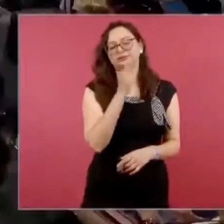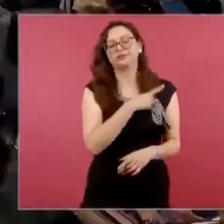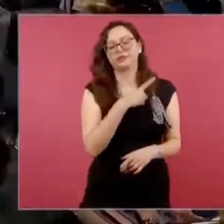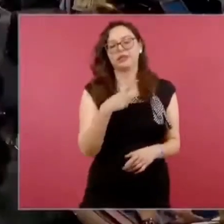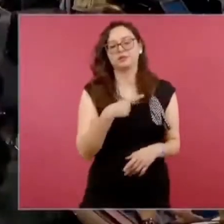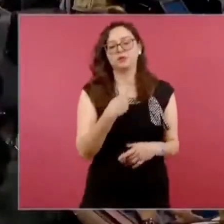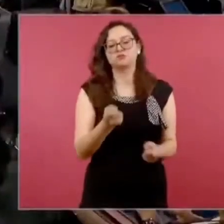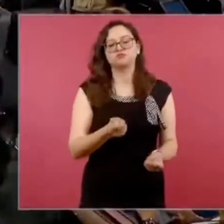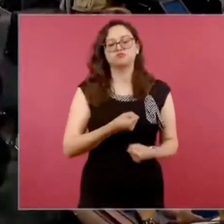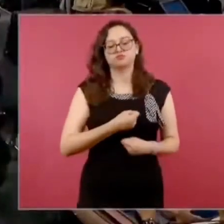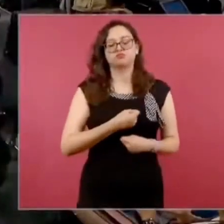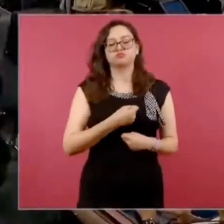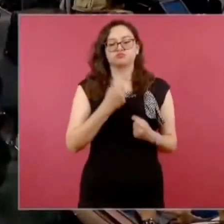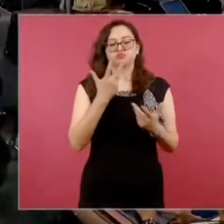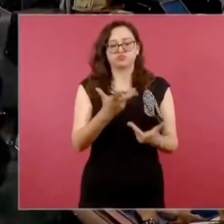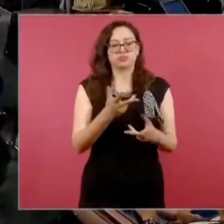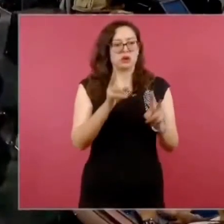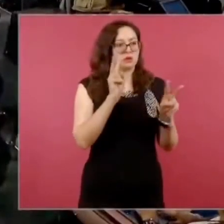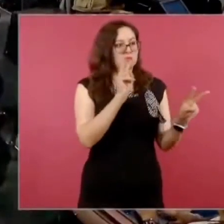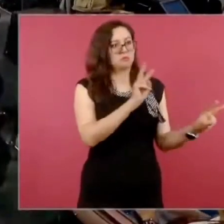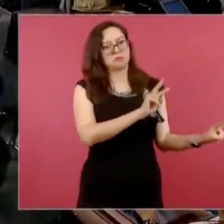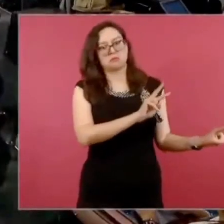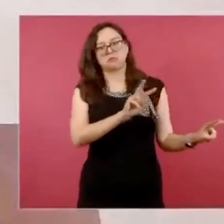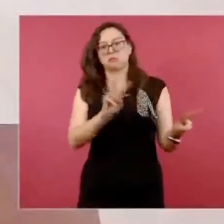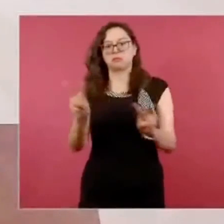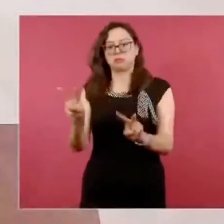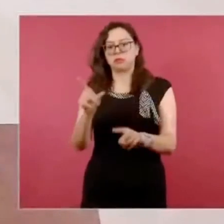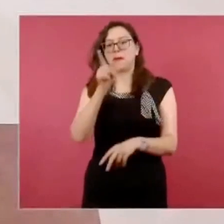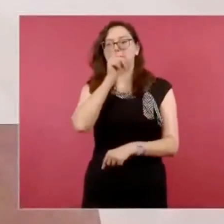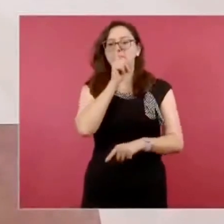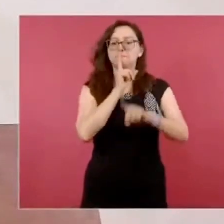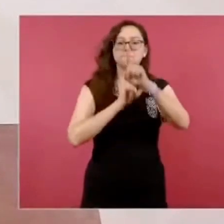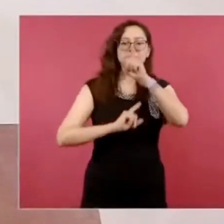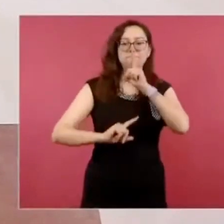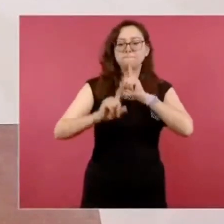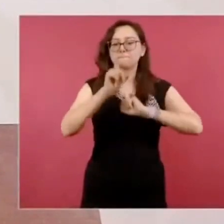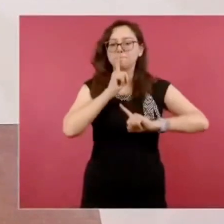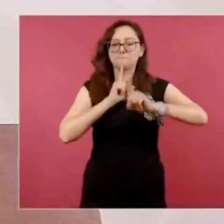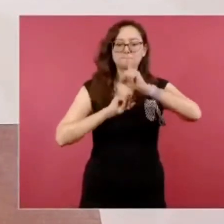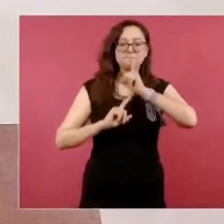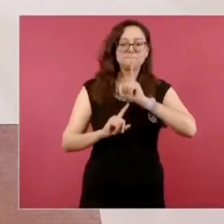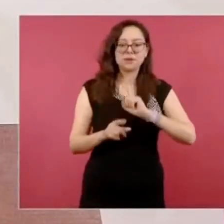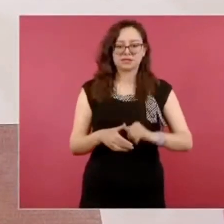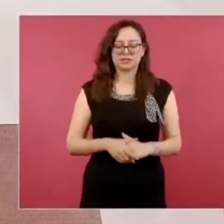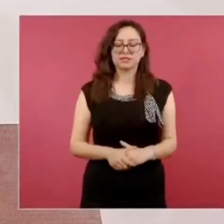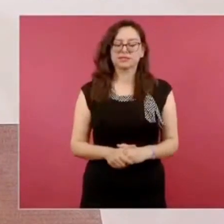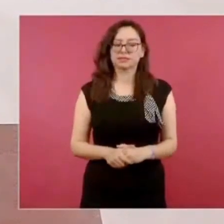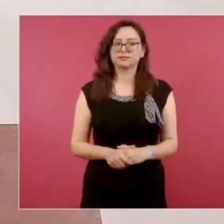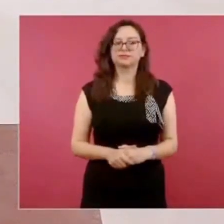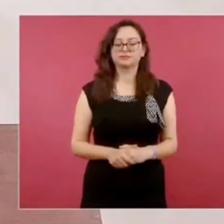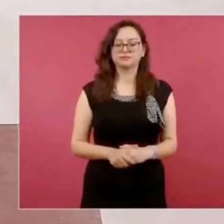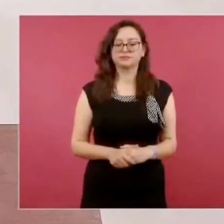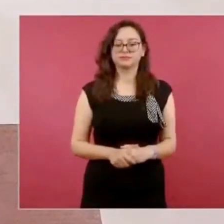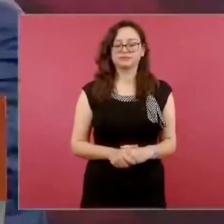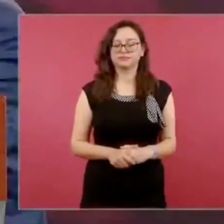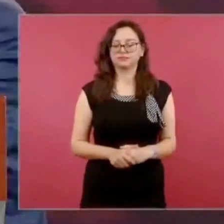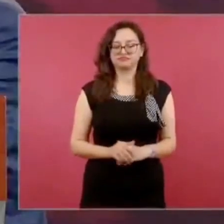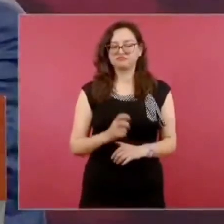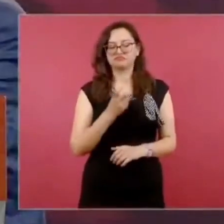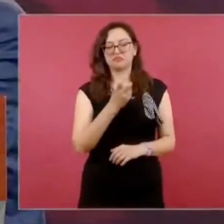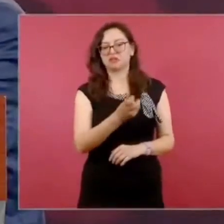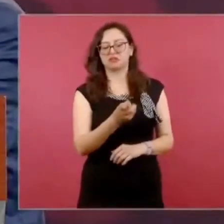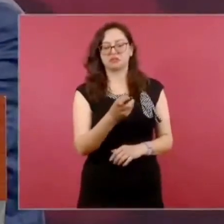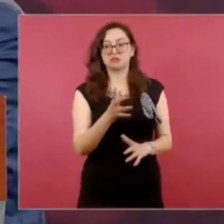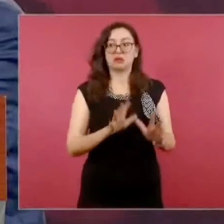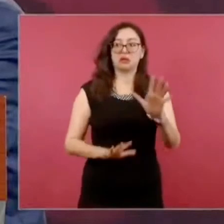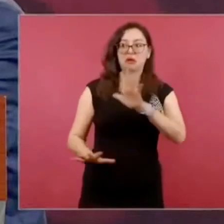ante la mentira, no acepto la